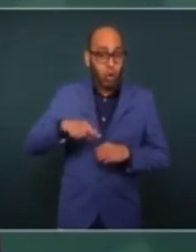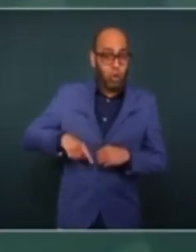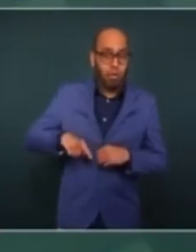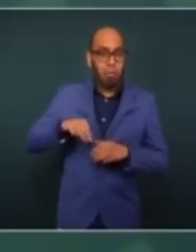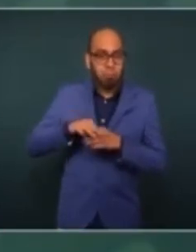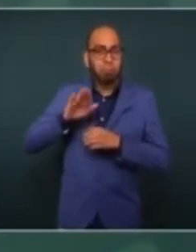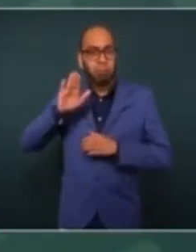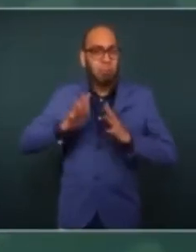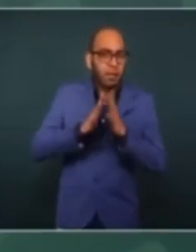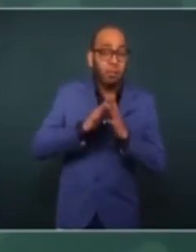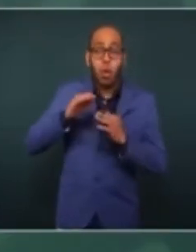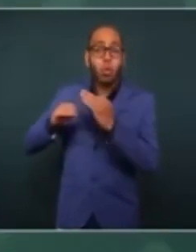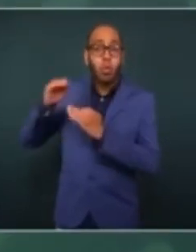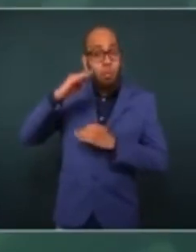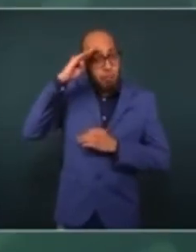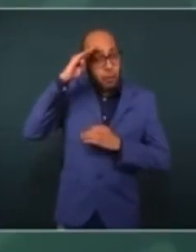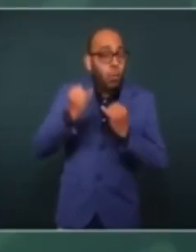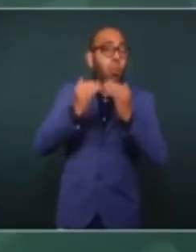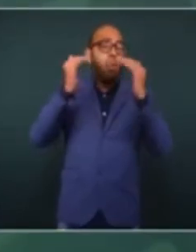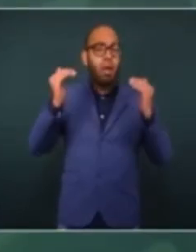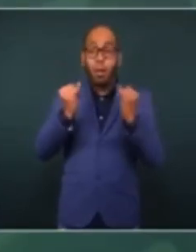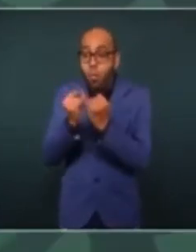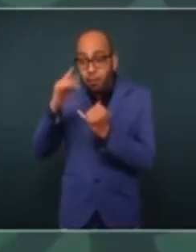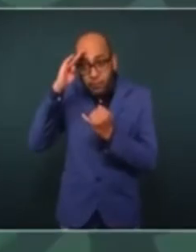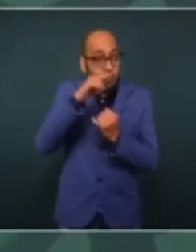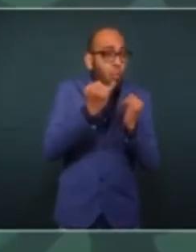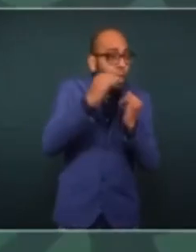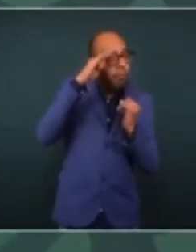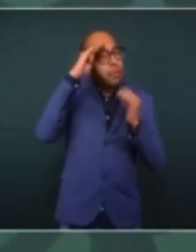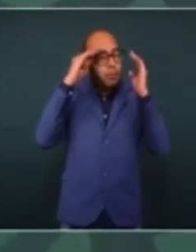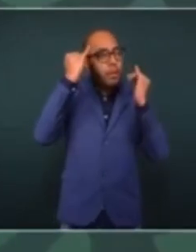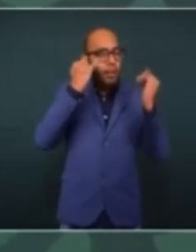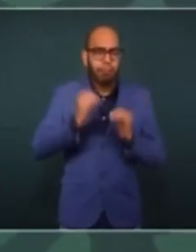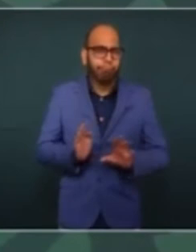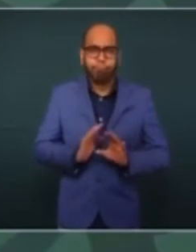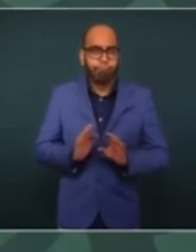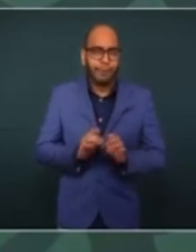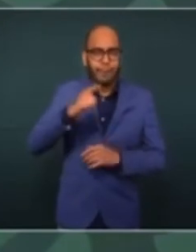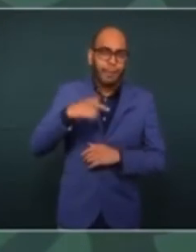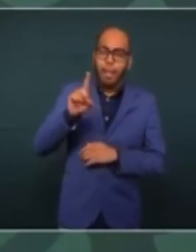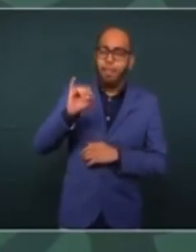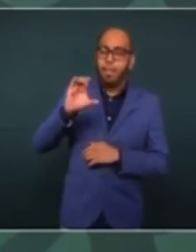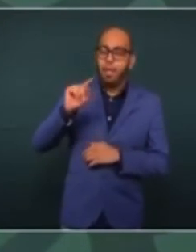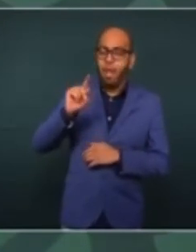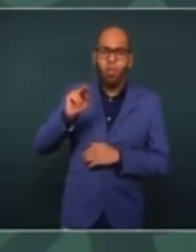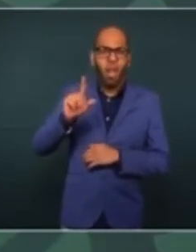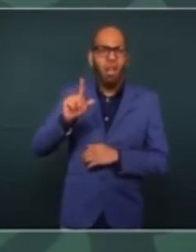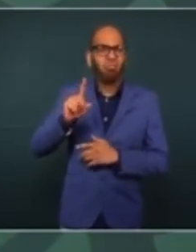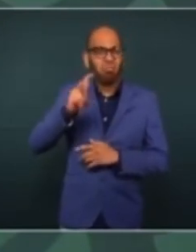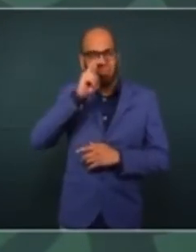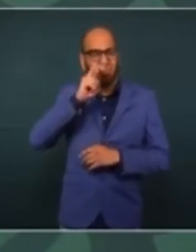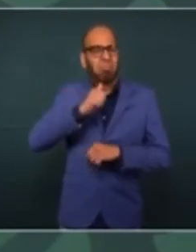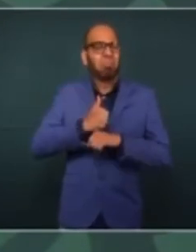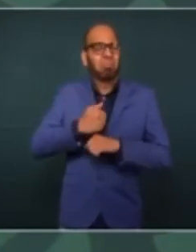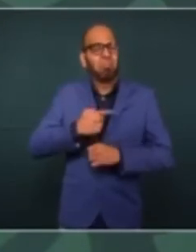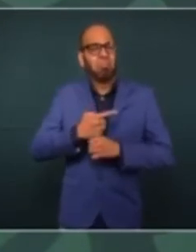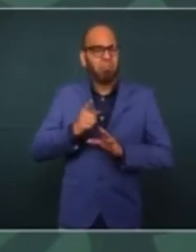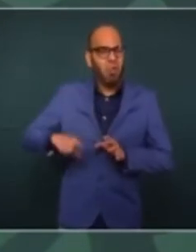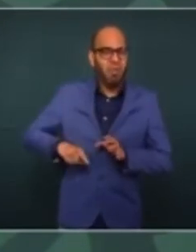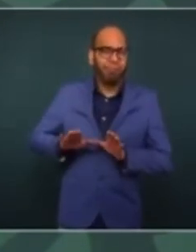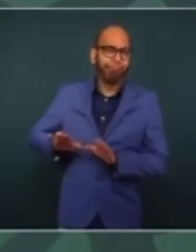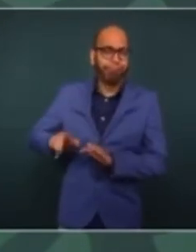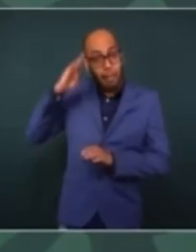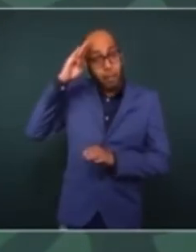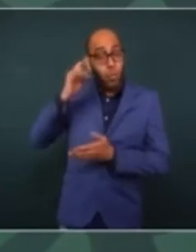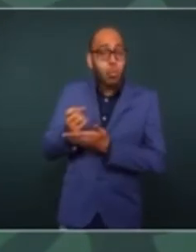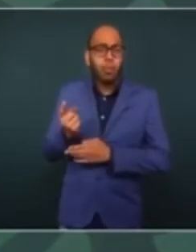podemos pensar todos igual, de la misma manera. Eso corresponde a las dictaduras, es donde hay pensamiento único. En